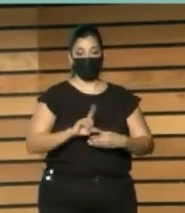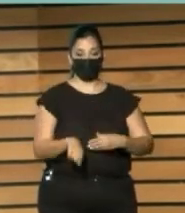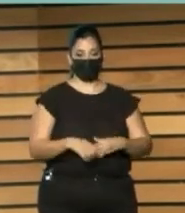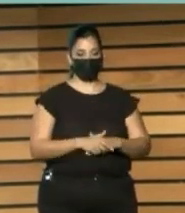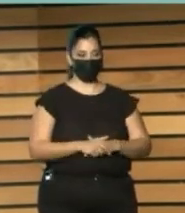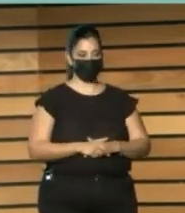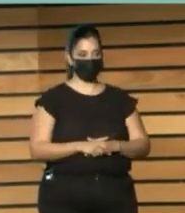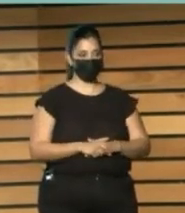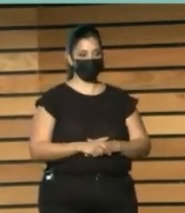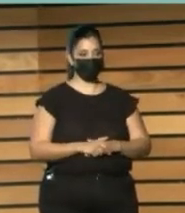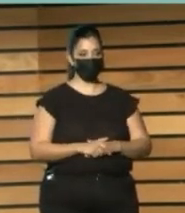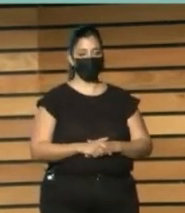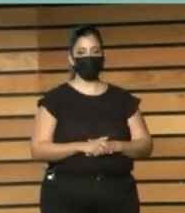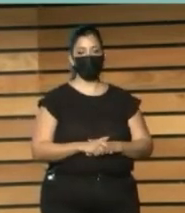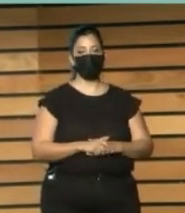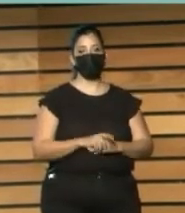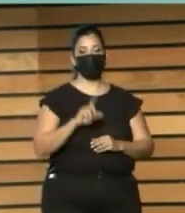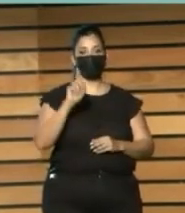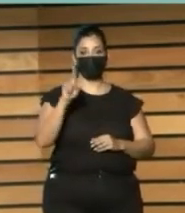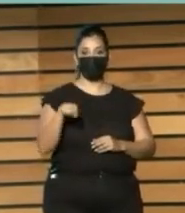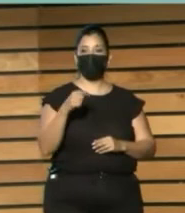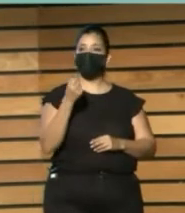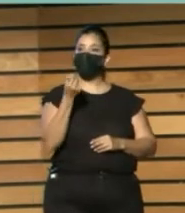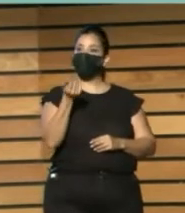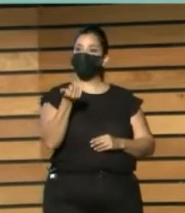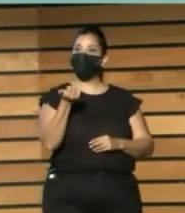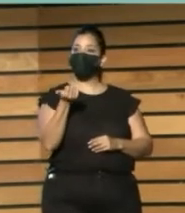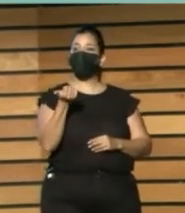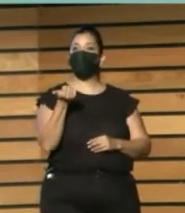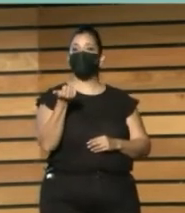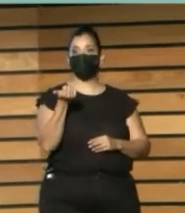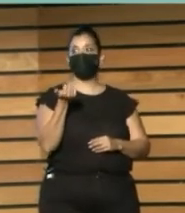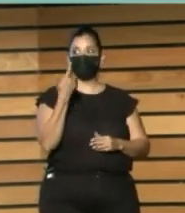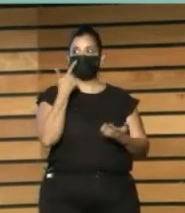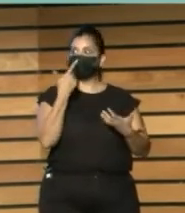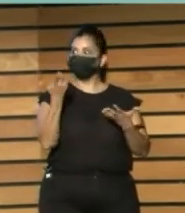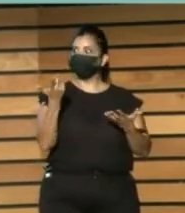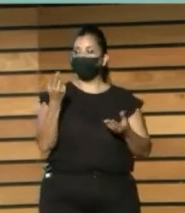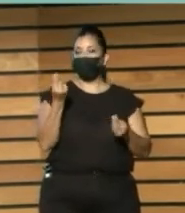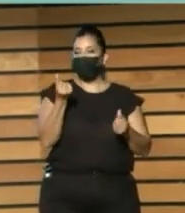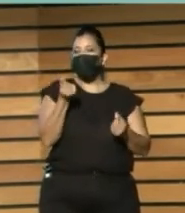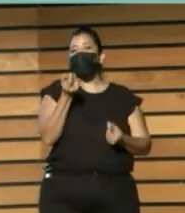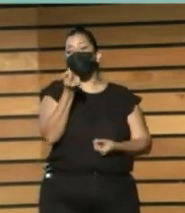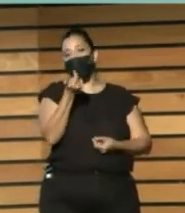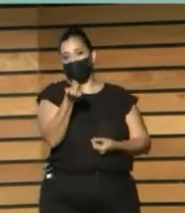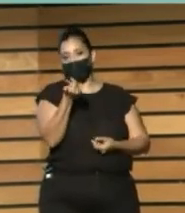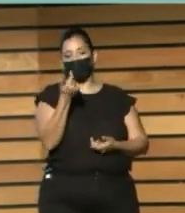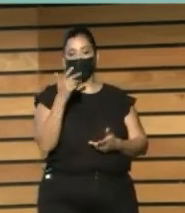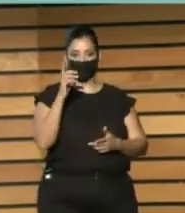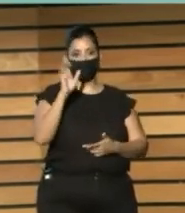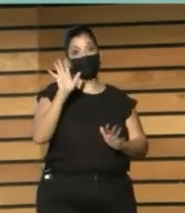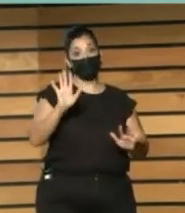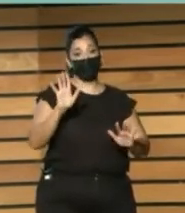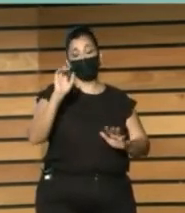Y en cierta medida Podríamos decir Que algo de eso Ha pasado Pero también Vemos